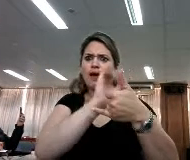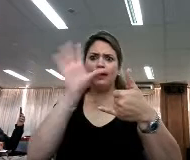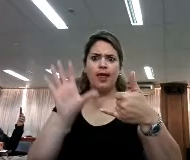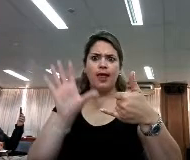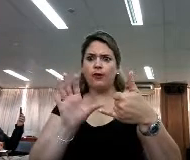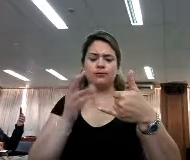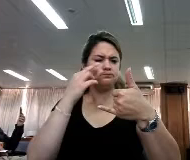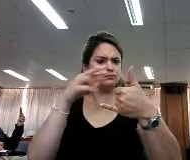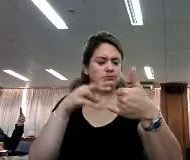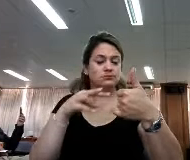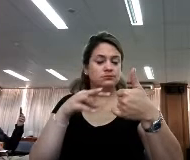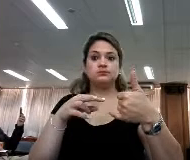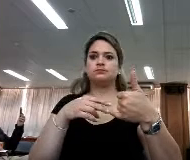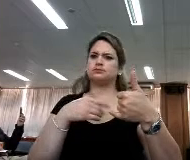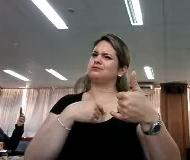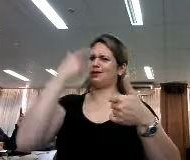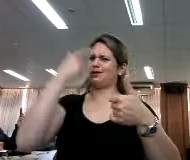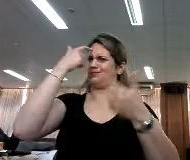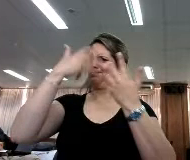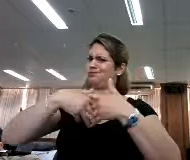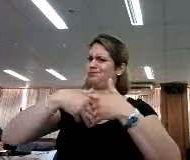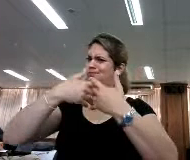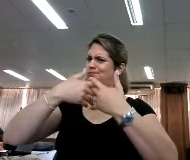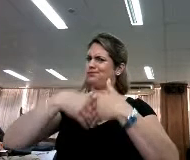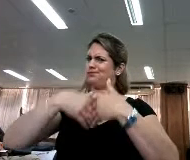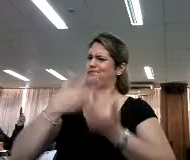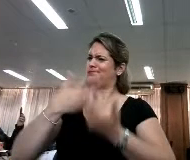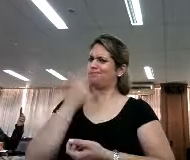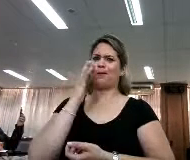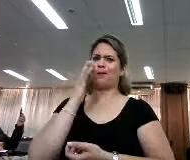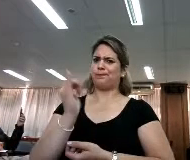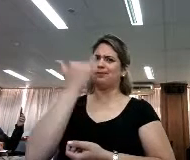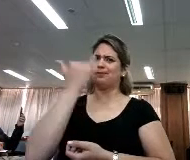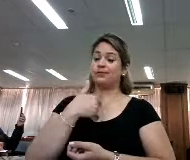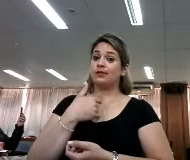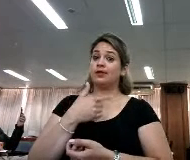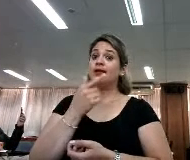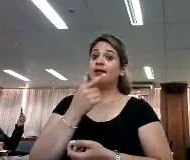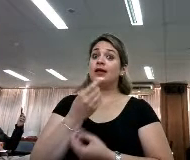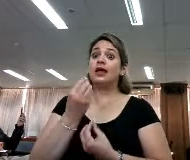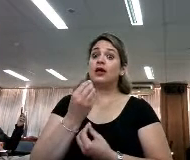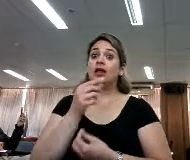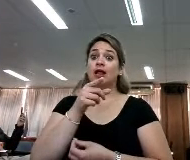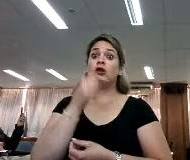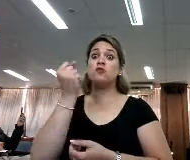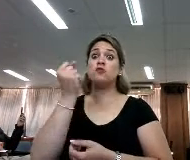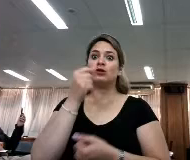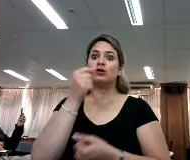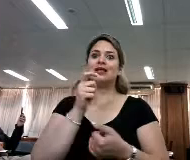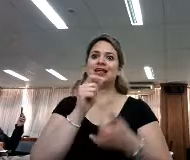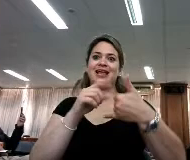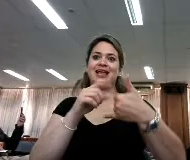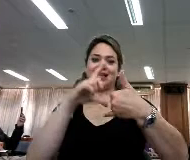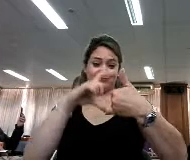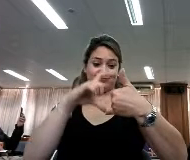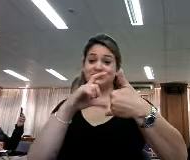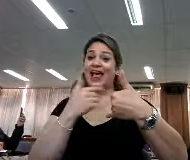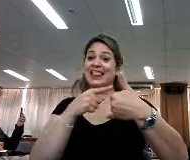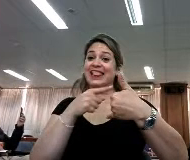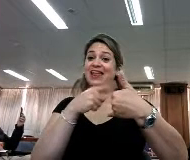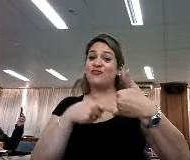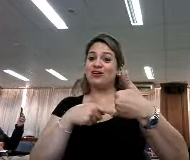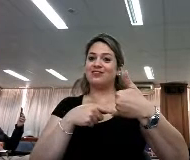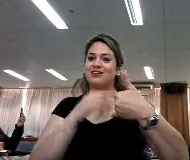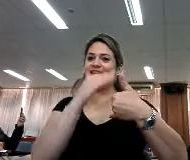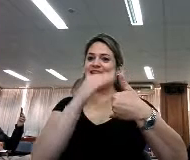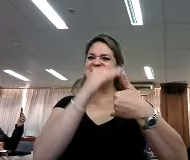Después de hacer toda una reflexión y de hacer todo un estudio se dio cuenta que la particularidad de estas pantallas chicas es que los